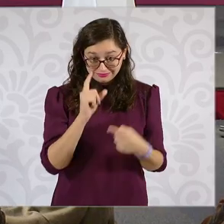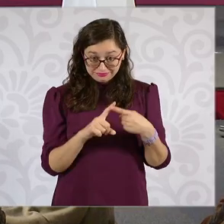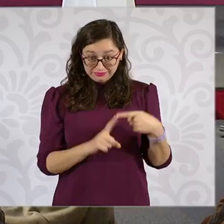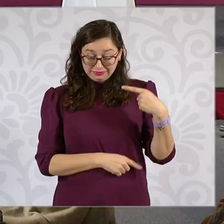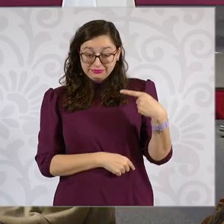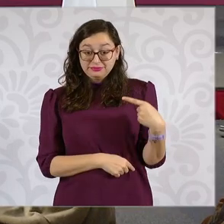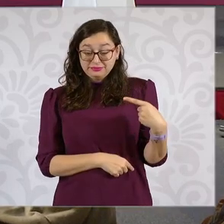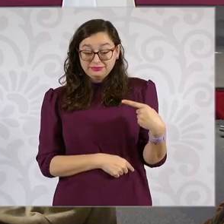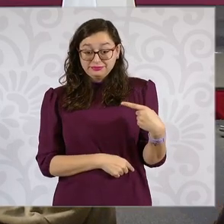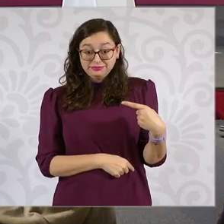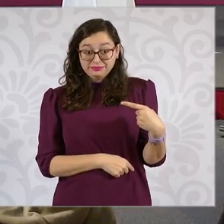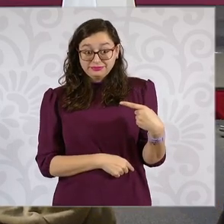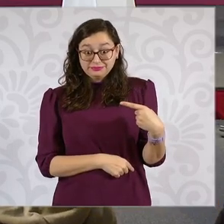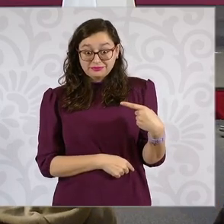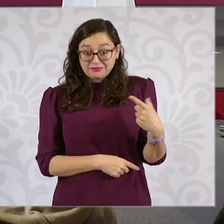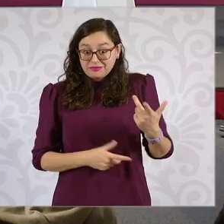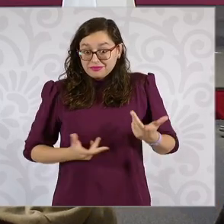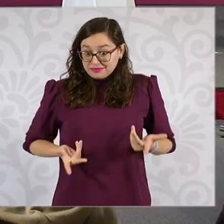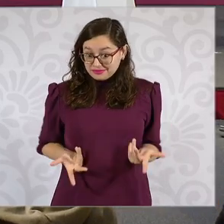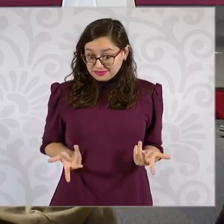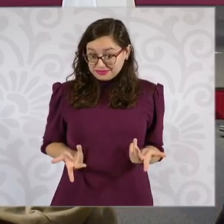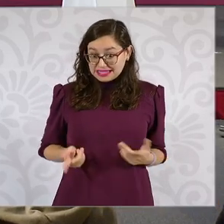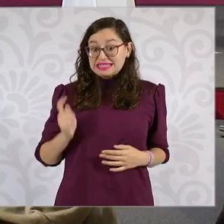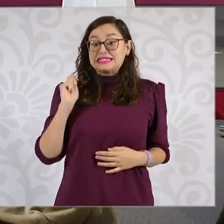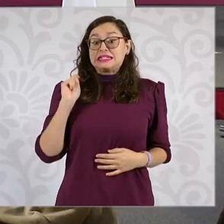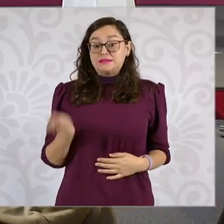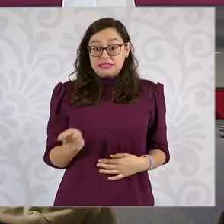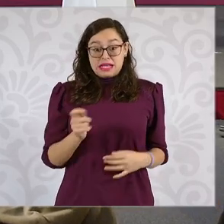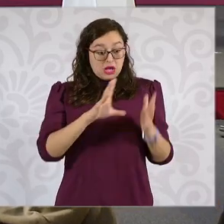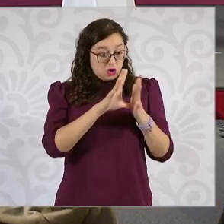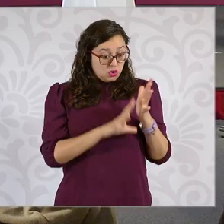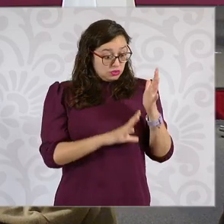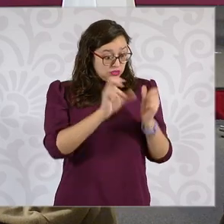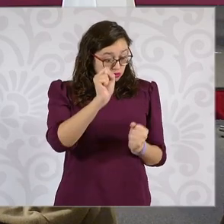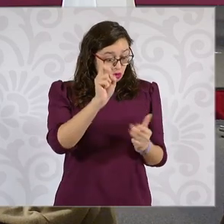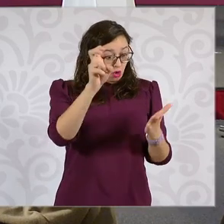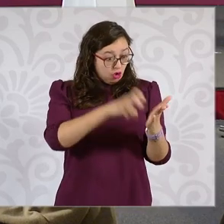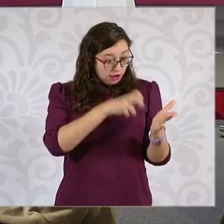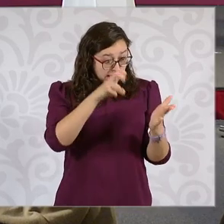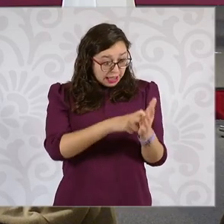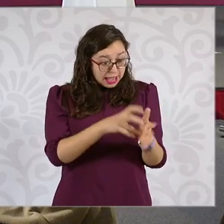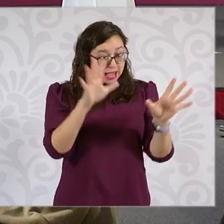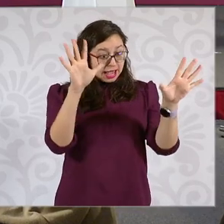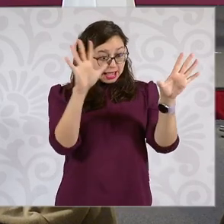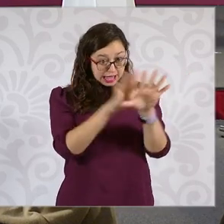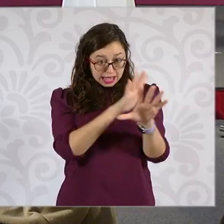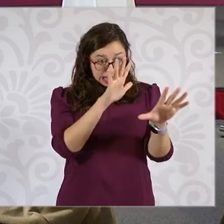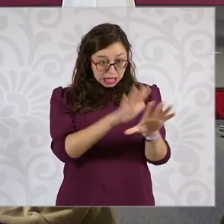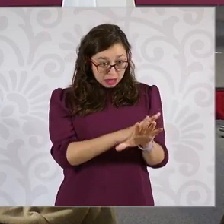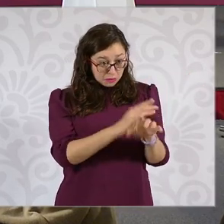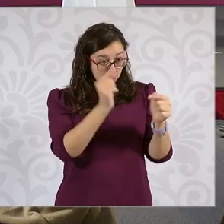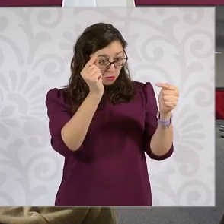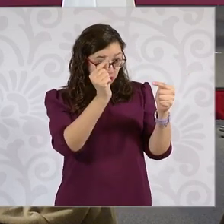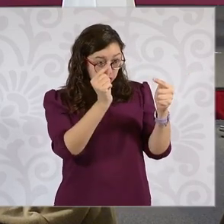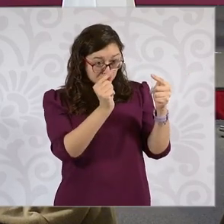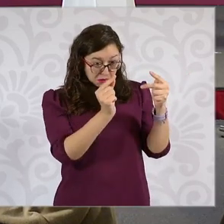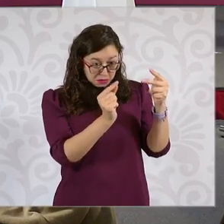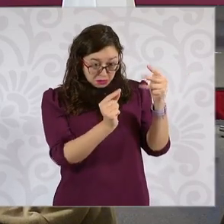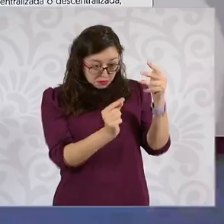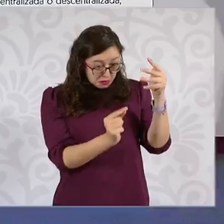Es decir, hay una reforma a la Constitución que cumple con todos los requisitos